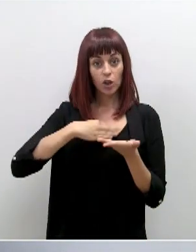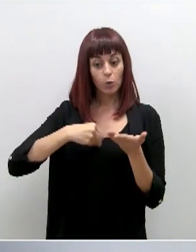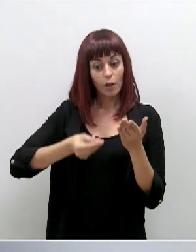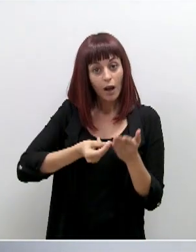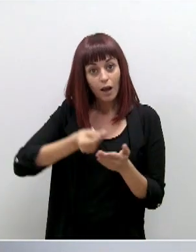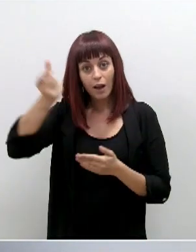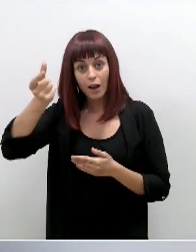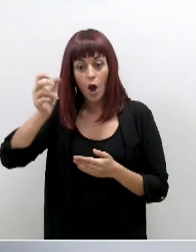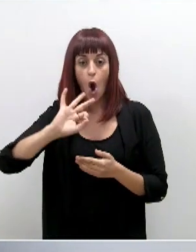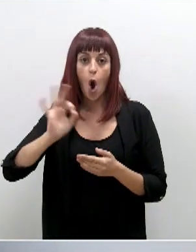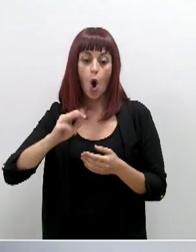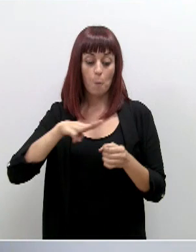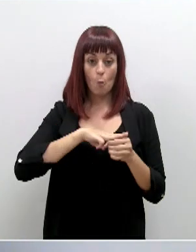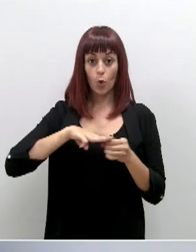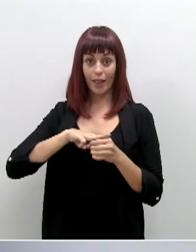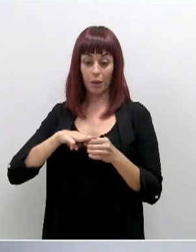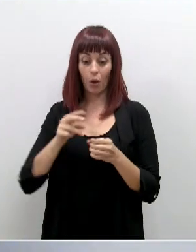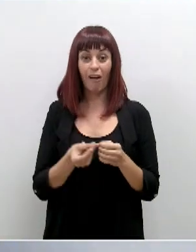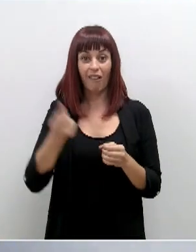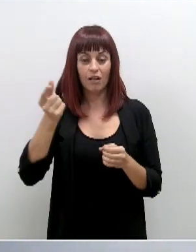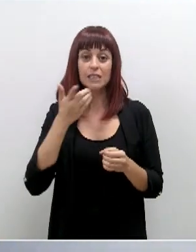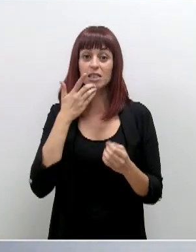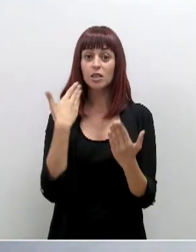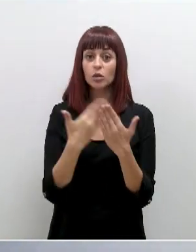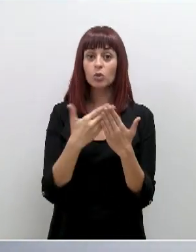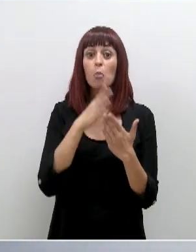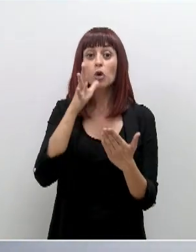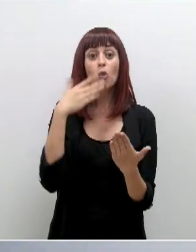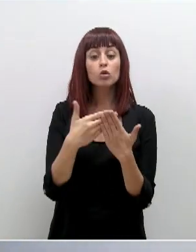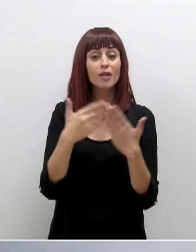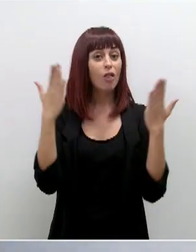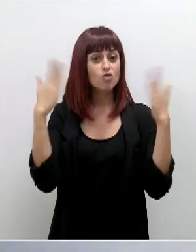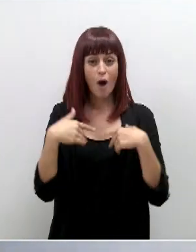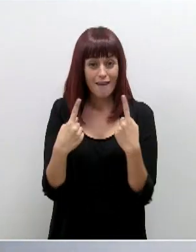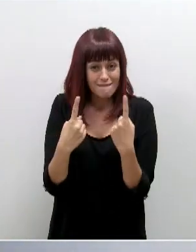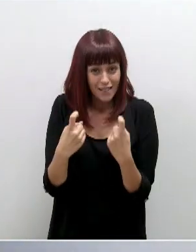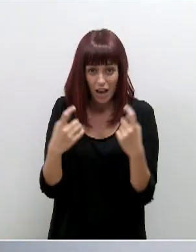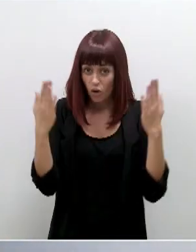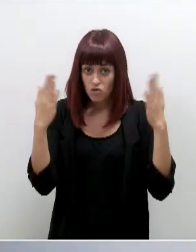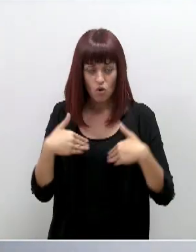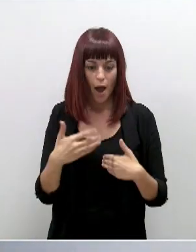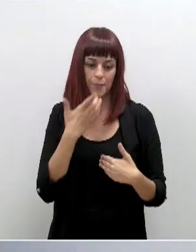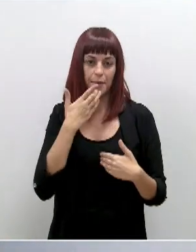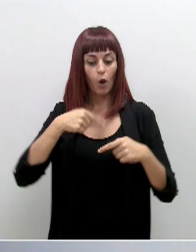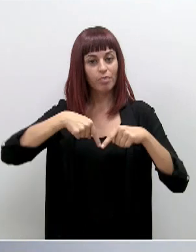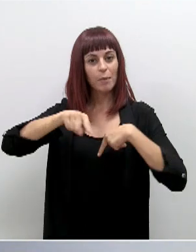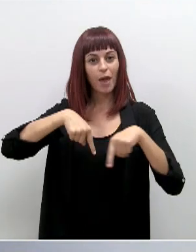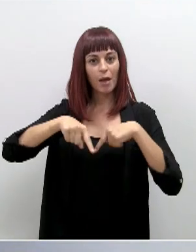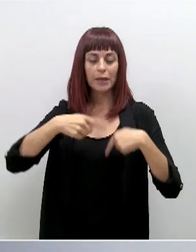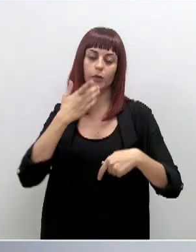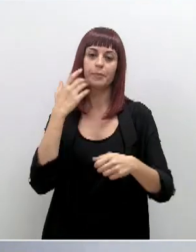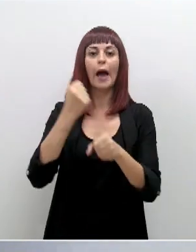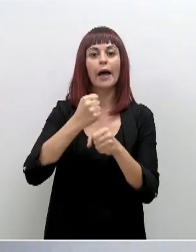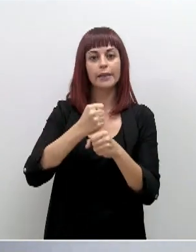Murcia o de los diferentes municipios, salvo por motivos estrictamente necesarios, como el desplazamiento de los centros de